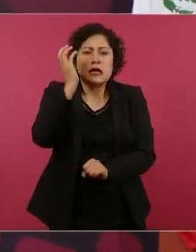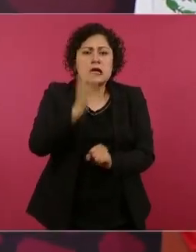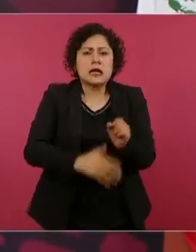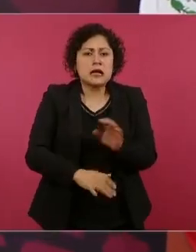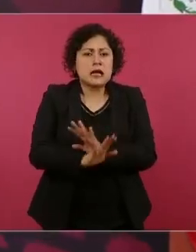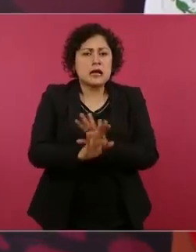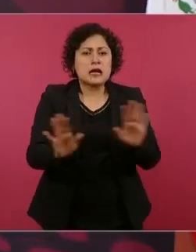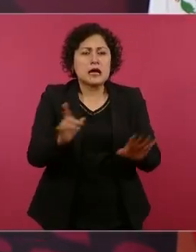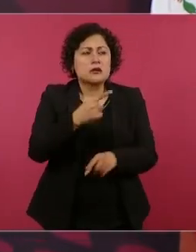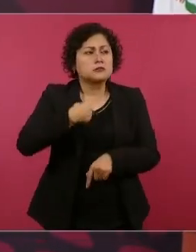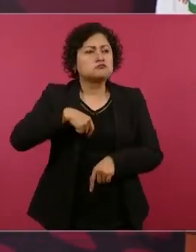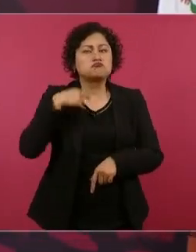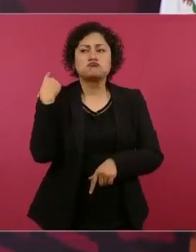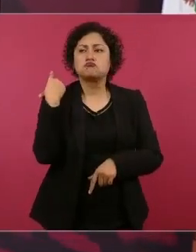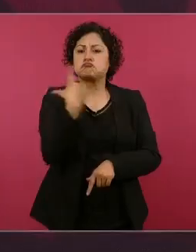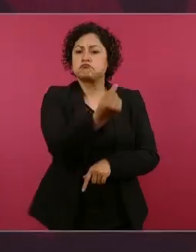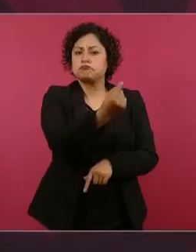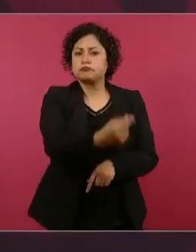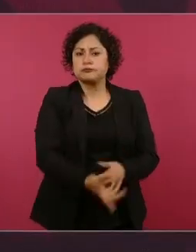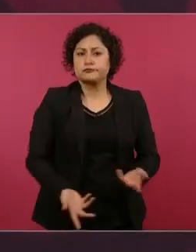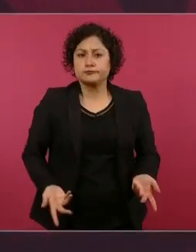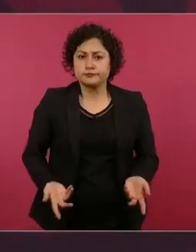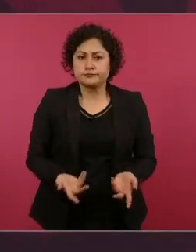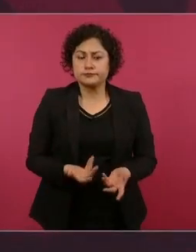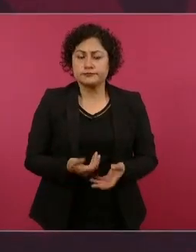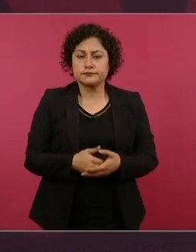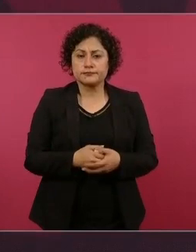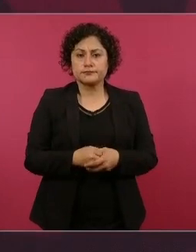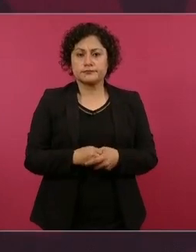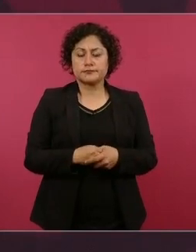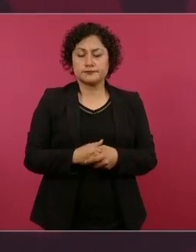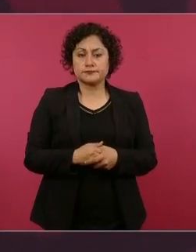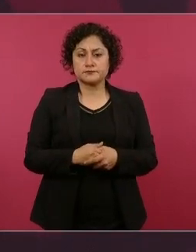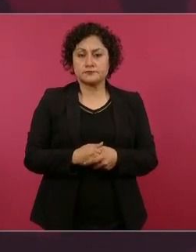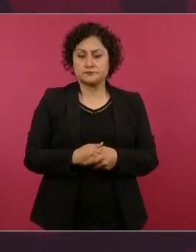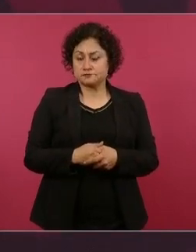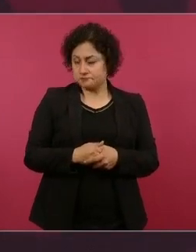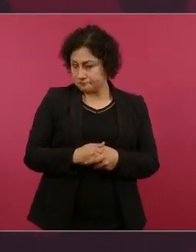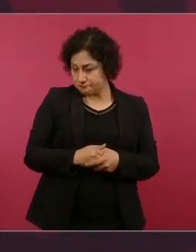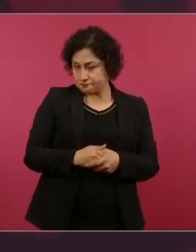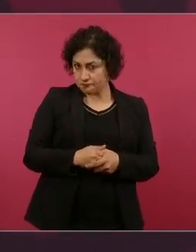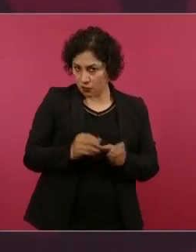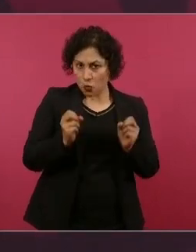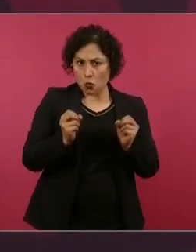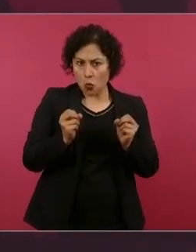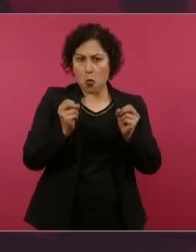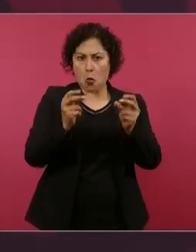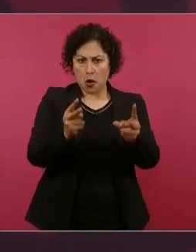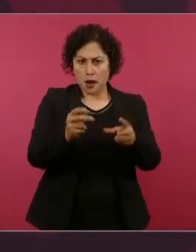Sí, pero en el supuesto